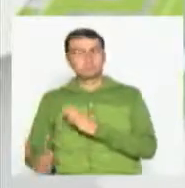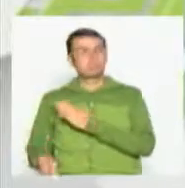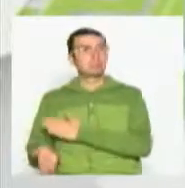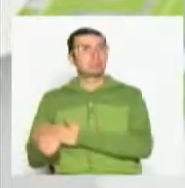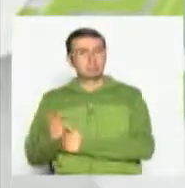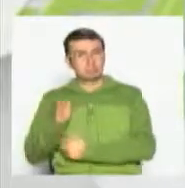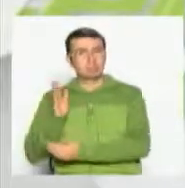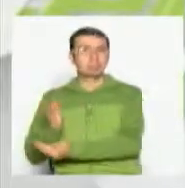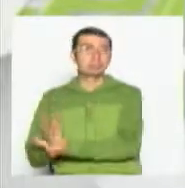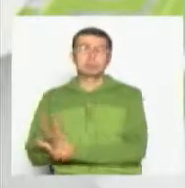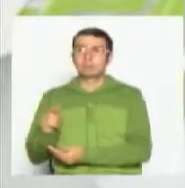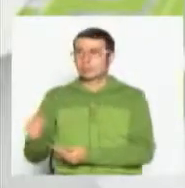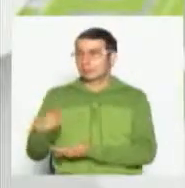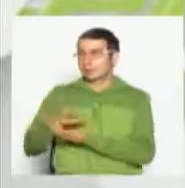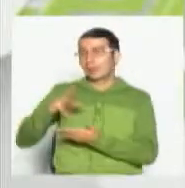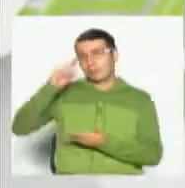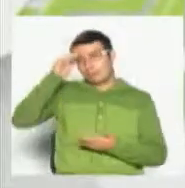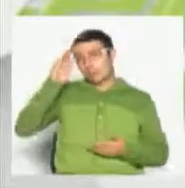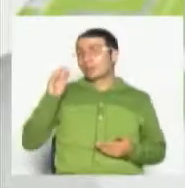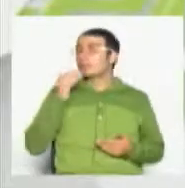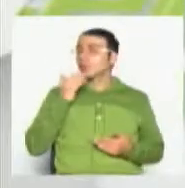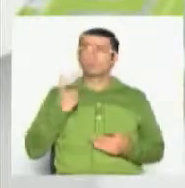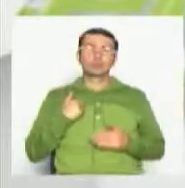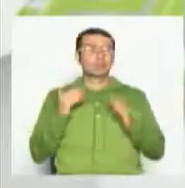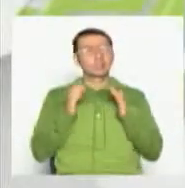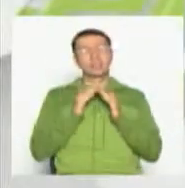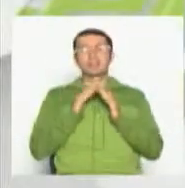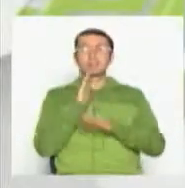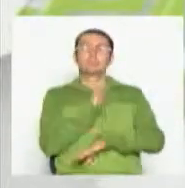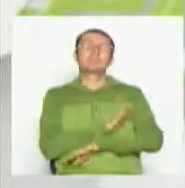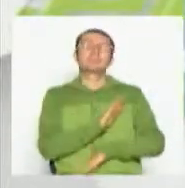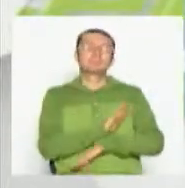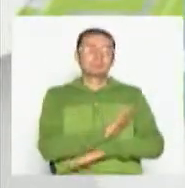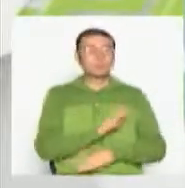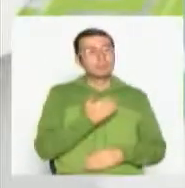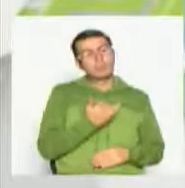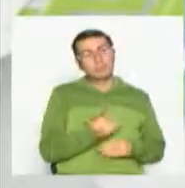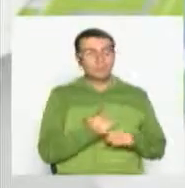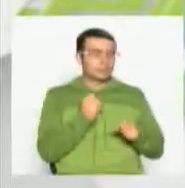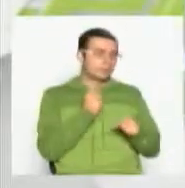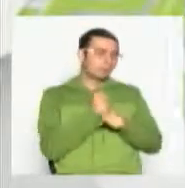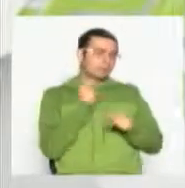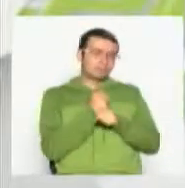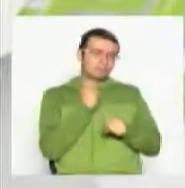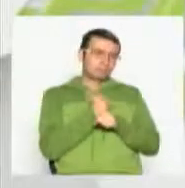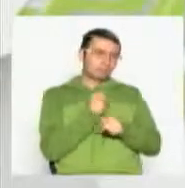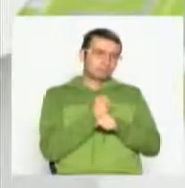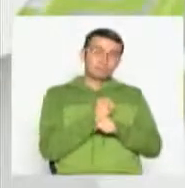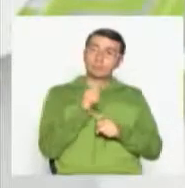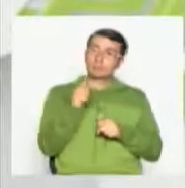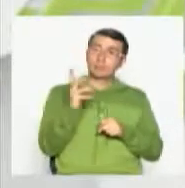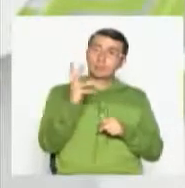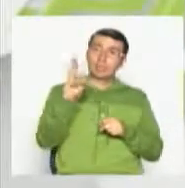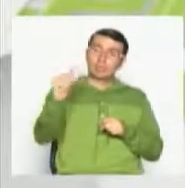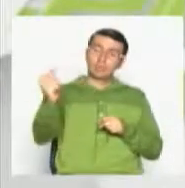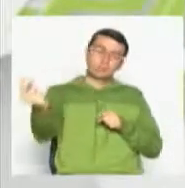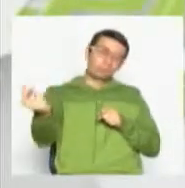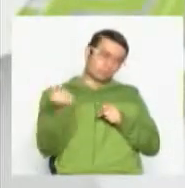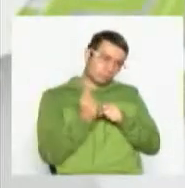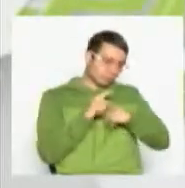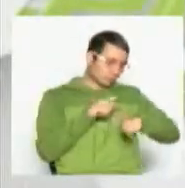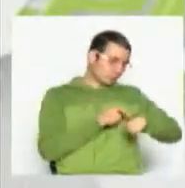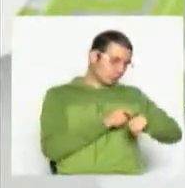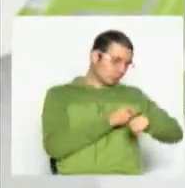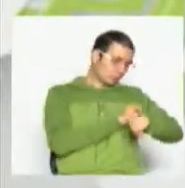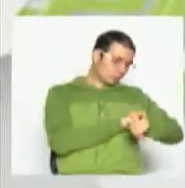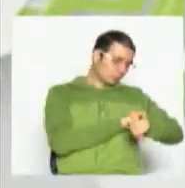¿por qué he aprendido eso? Yo estoy en mi casa en la tarde haciendo un trabajo X, llega mi esposa, ya veo que ya son las 6